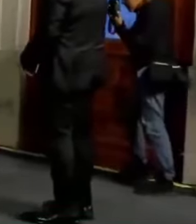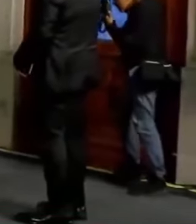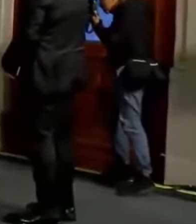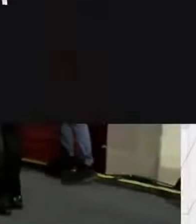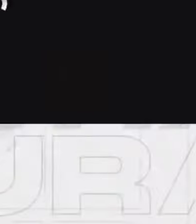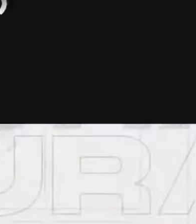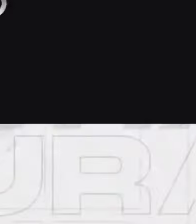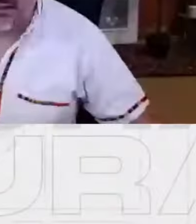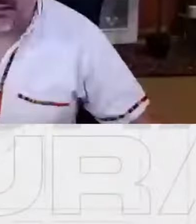Adiós. Gracias.